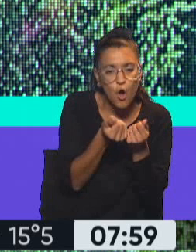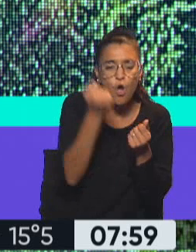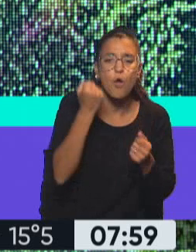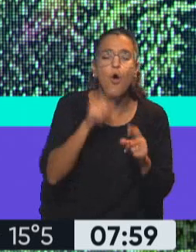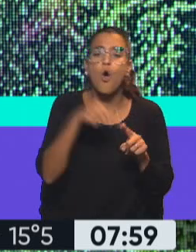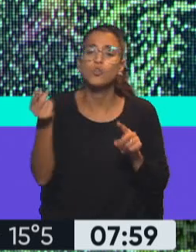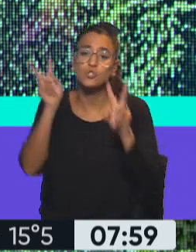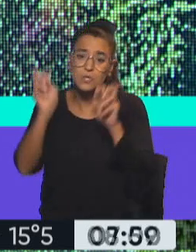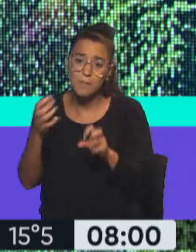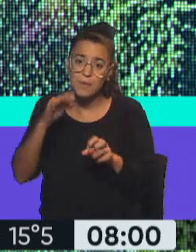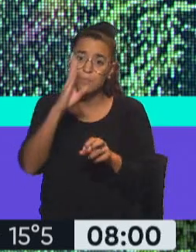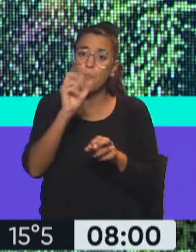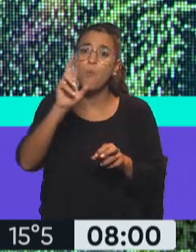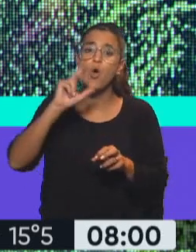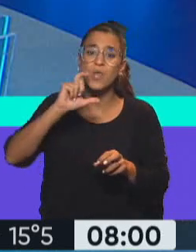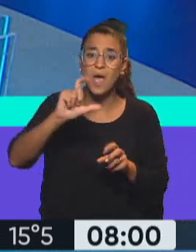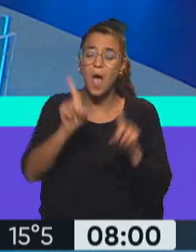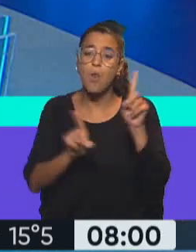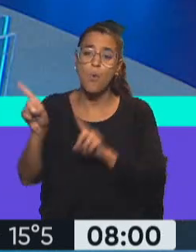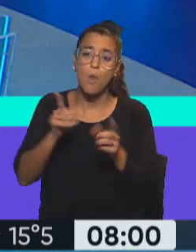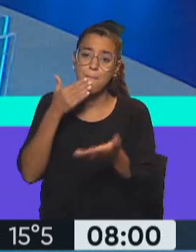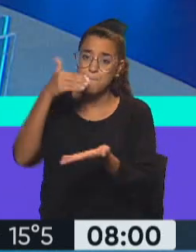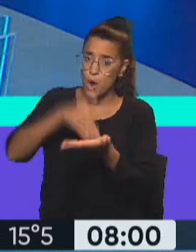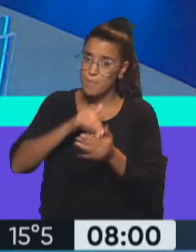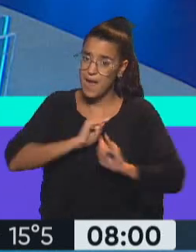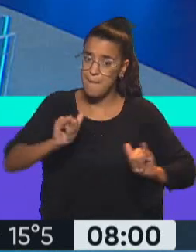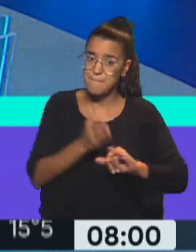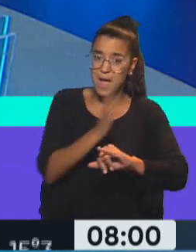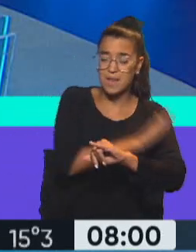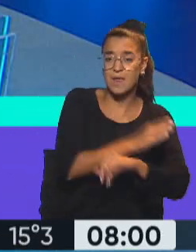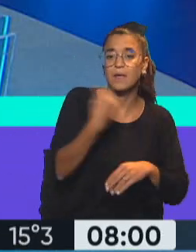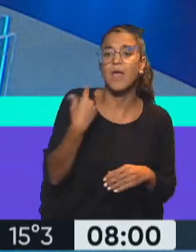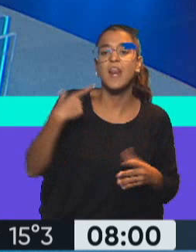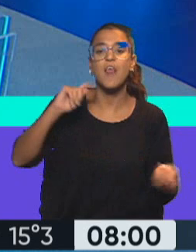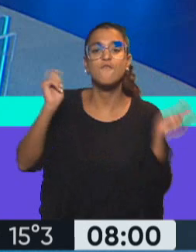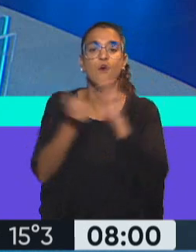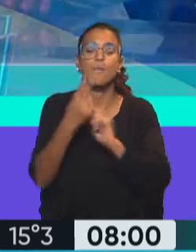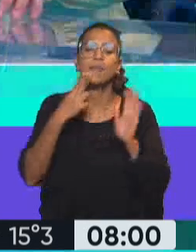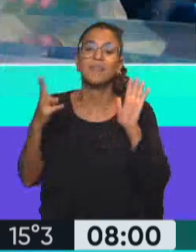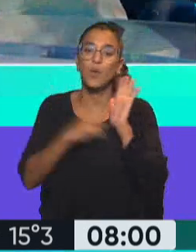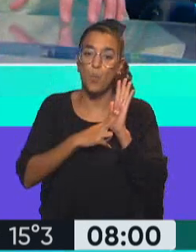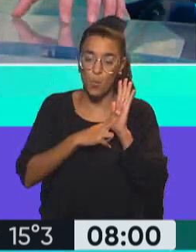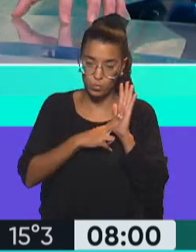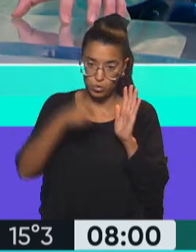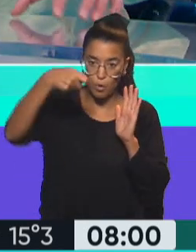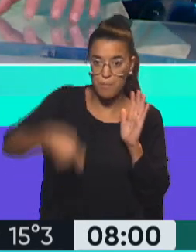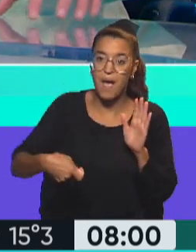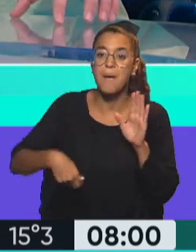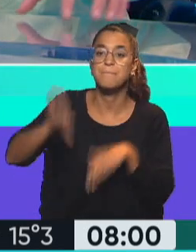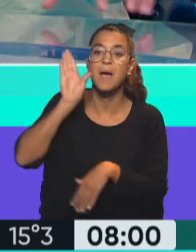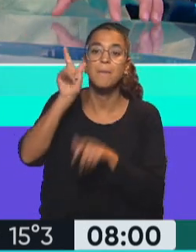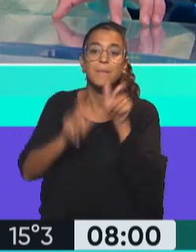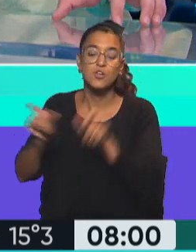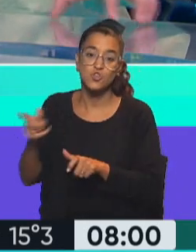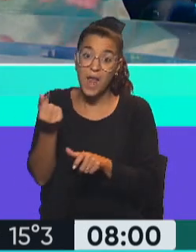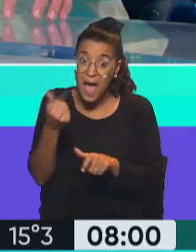económicos que tiene que encarar Boric, alguna de sus promesas de campaña, es una reforma tributaria para que paguen más los